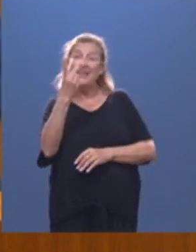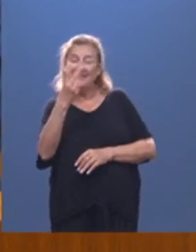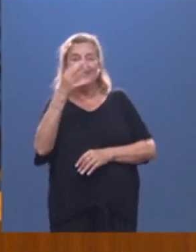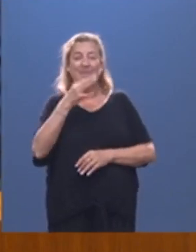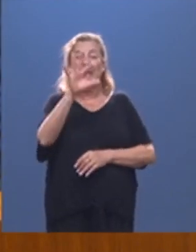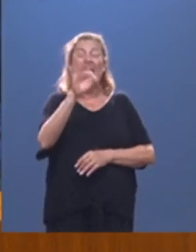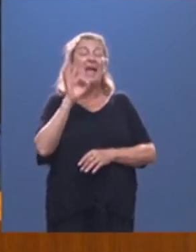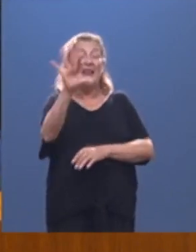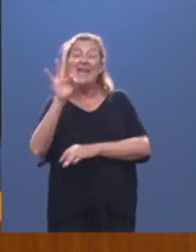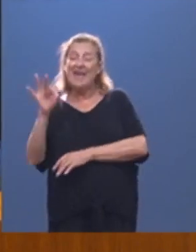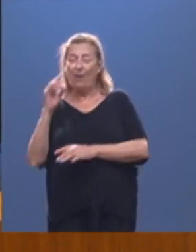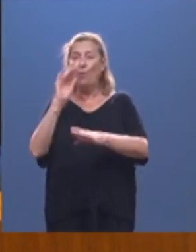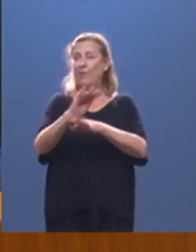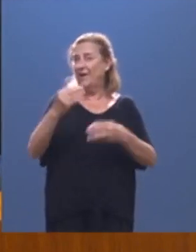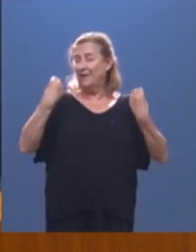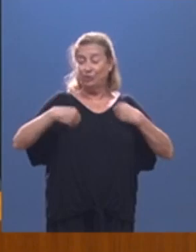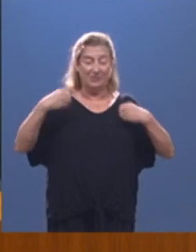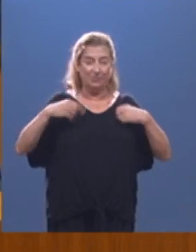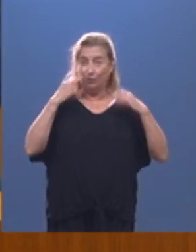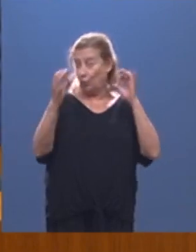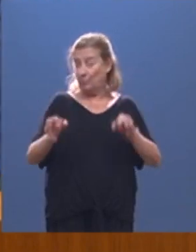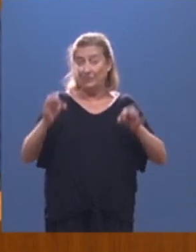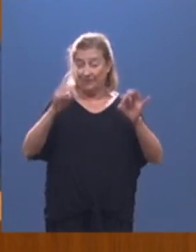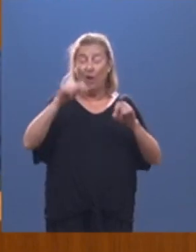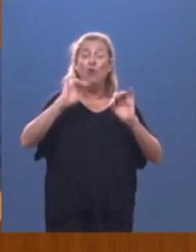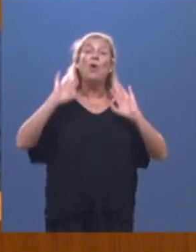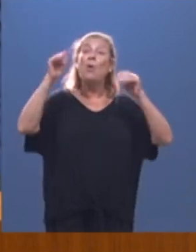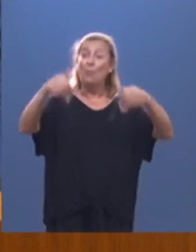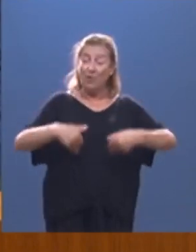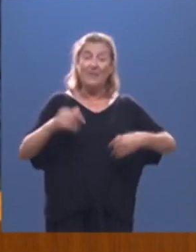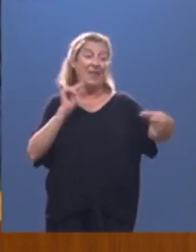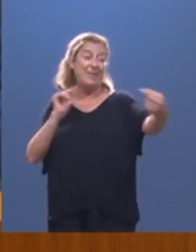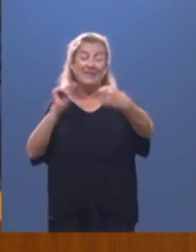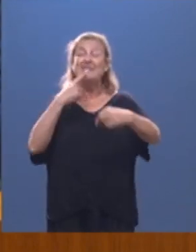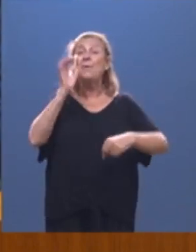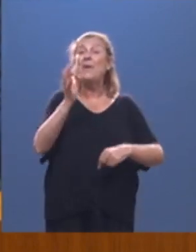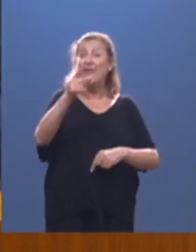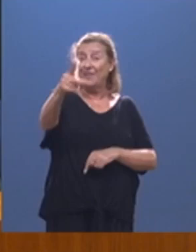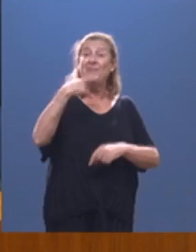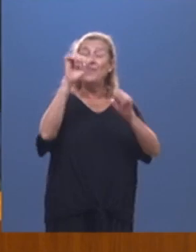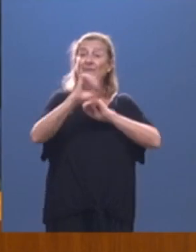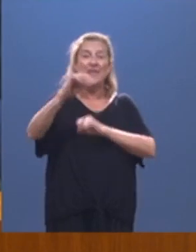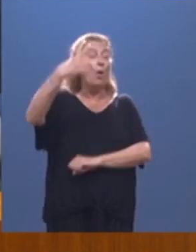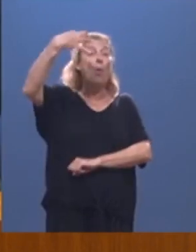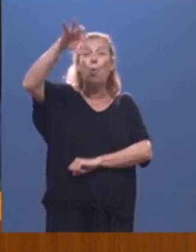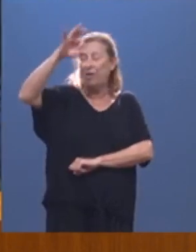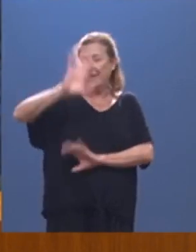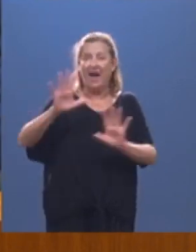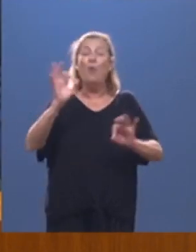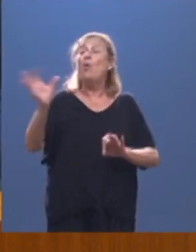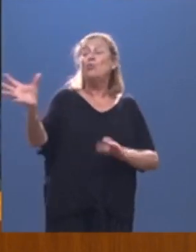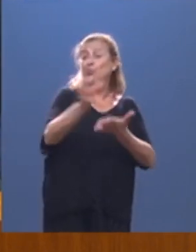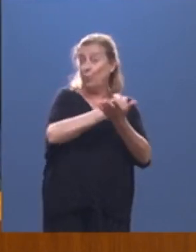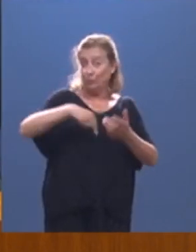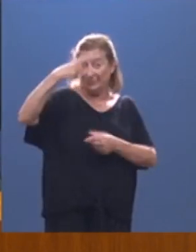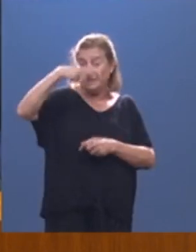cuidar a los mismos, a los de siempre. Hoy volvemos a debatir si la verdad que usted defiende es la única y absoluta, o como todos sabemos,